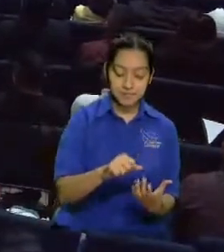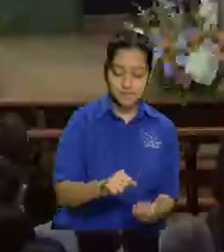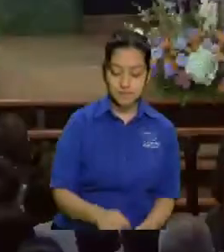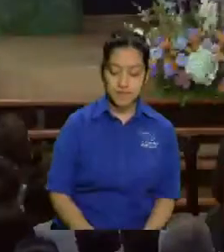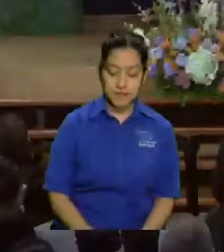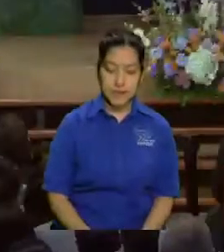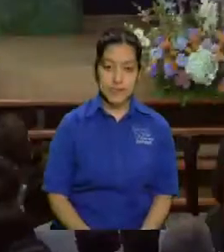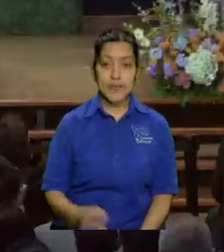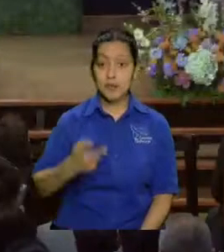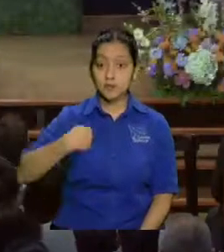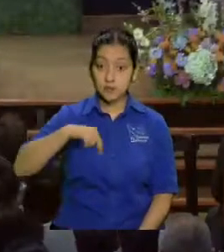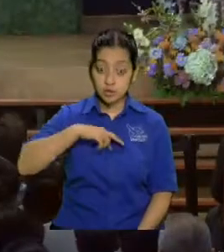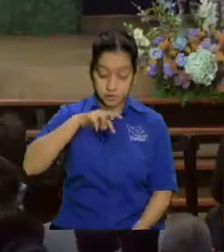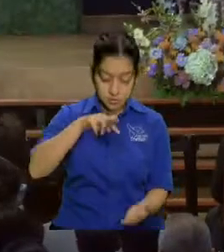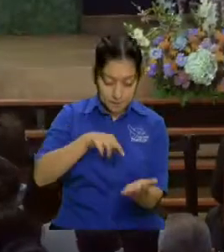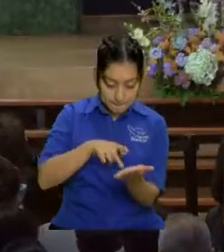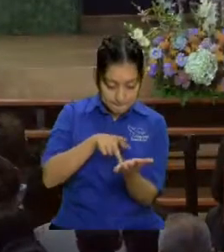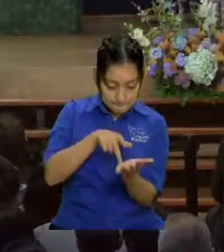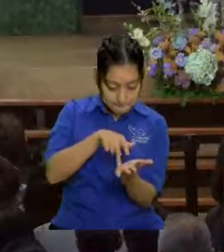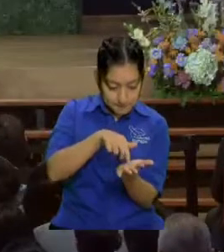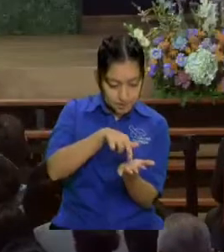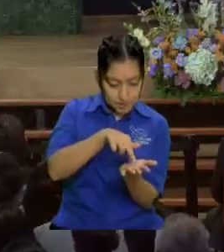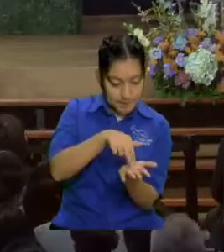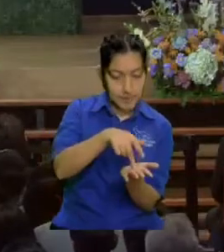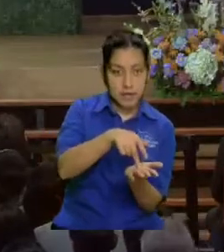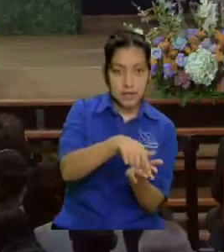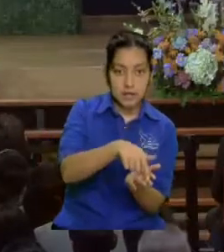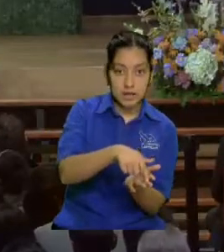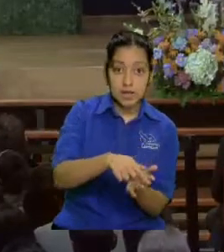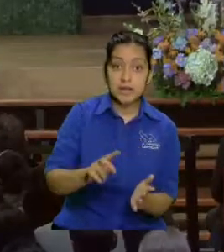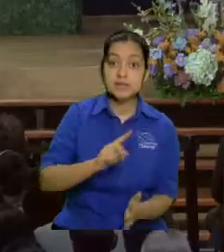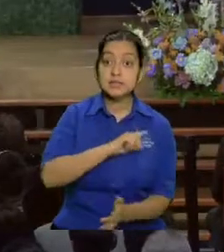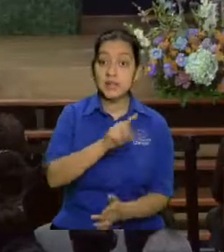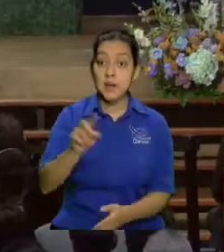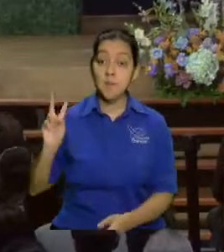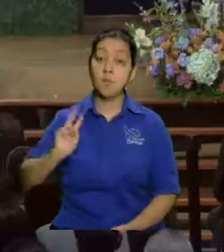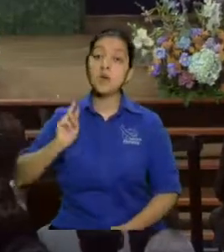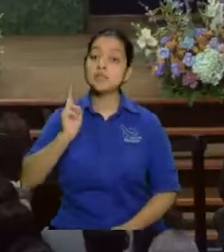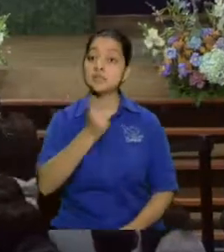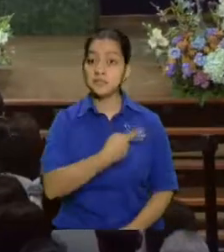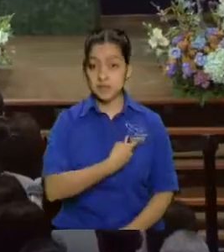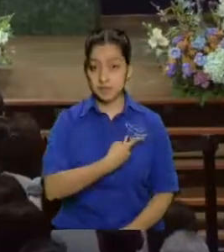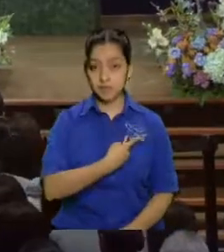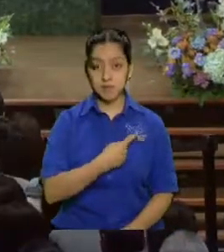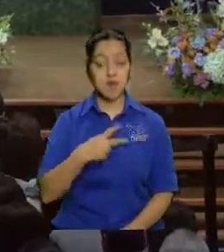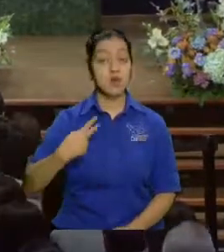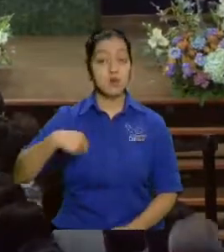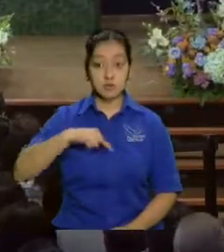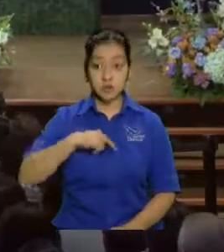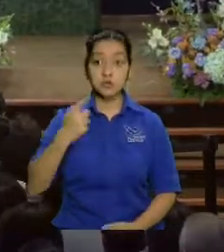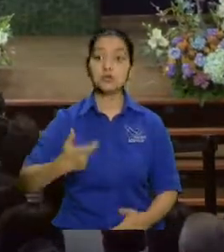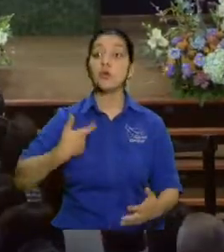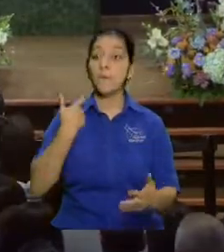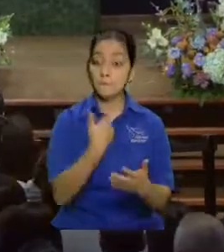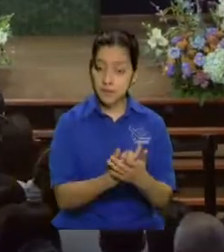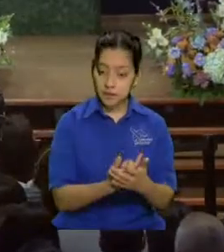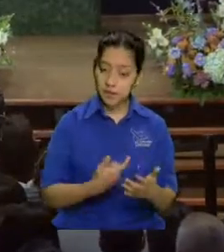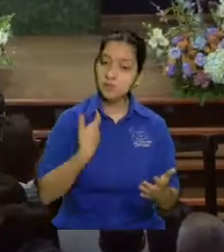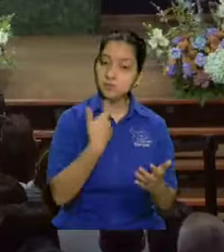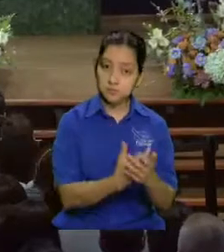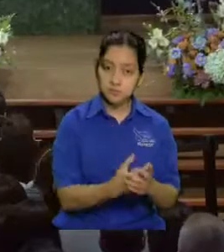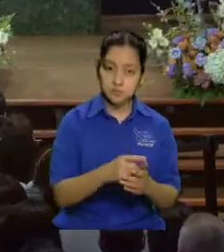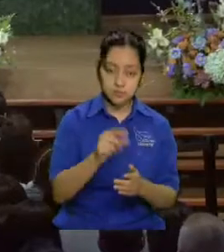que pisara la planta de tu pie será vuestra así fuimos comprando así fuimos